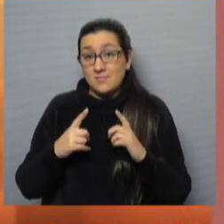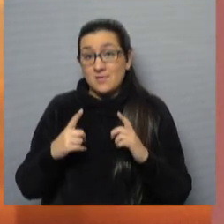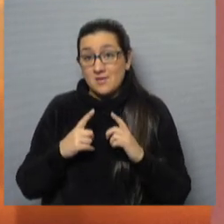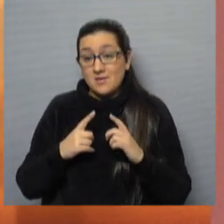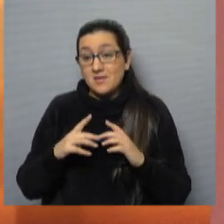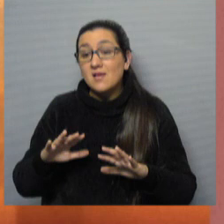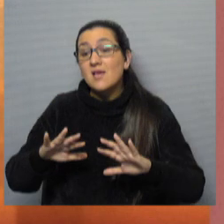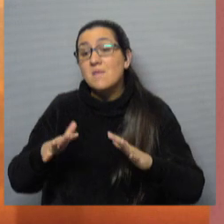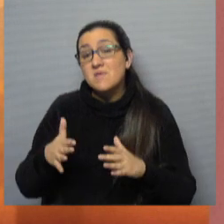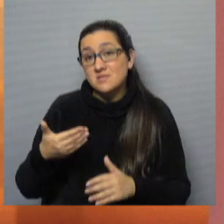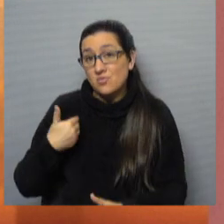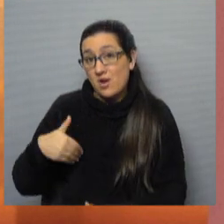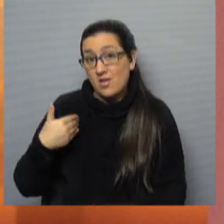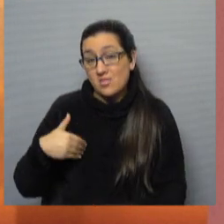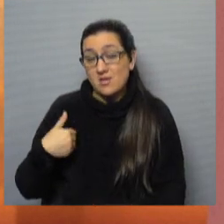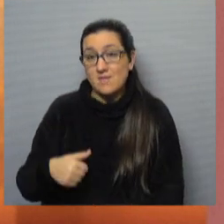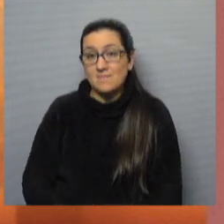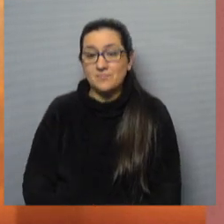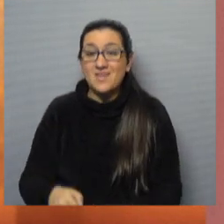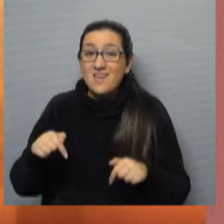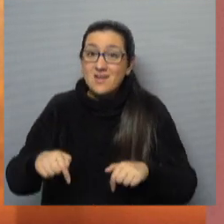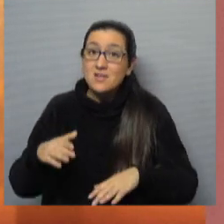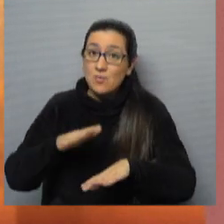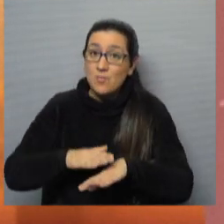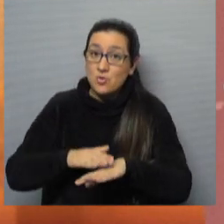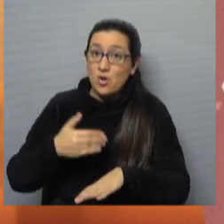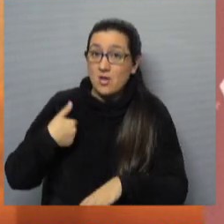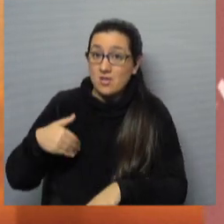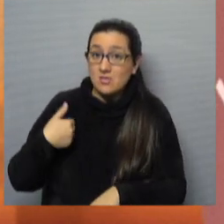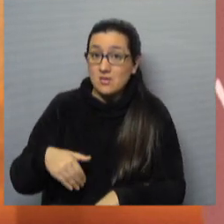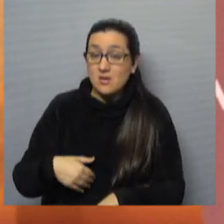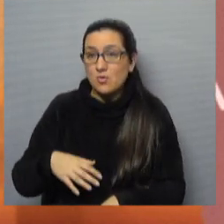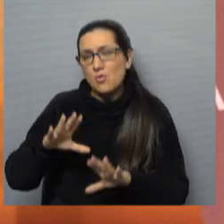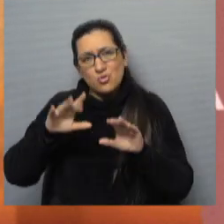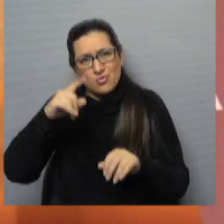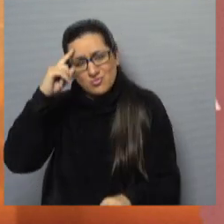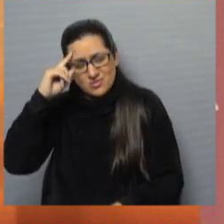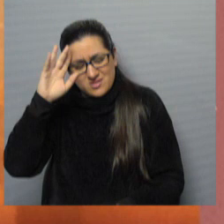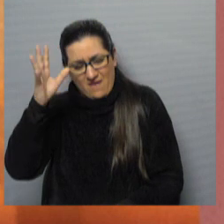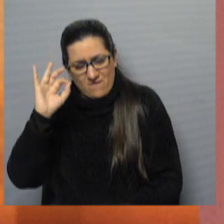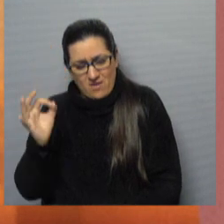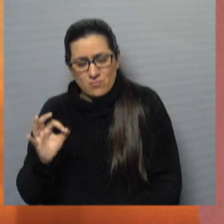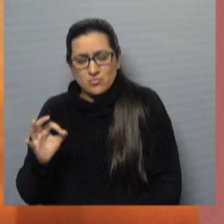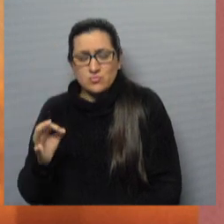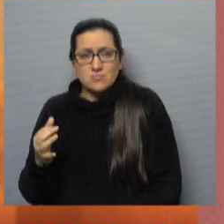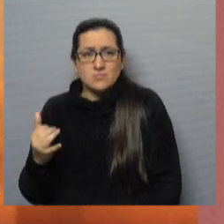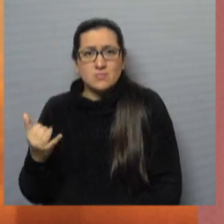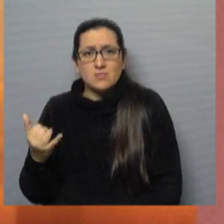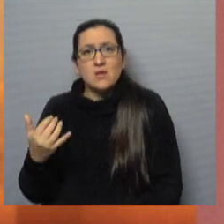ocurre en Argentina. Argentina en este momento, como todos sabemos, sufre,